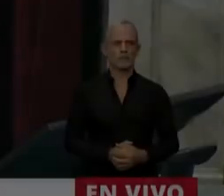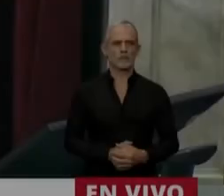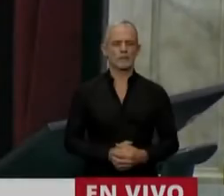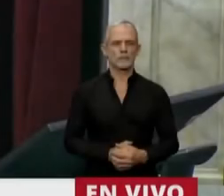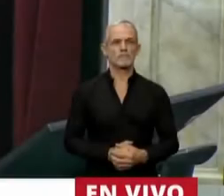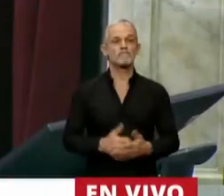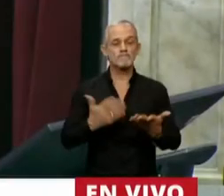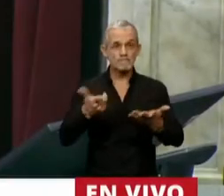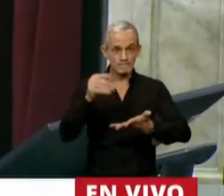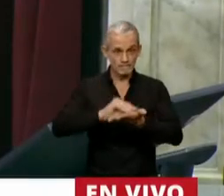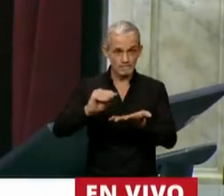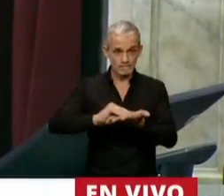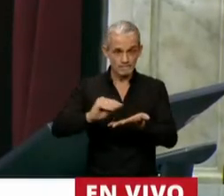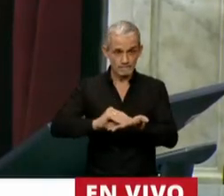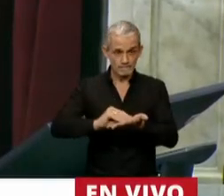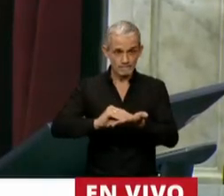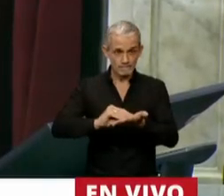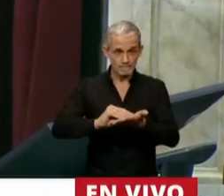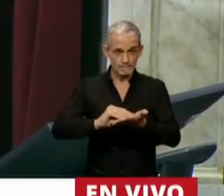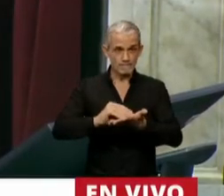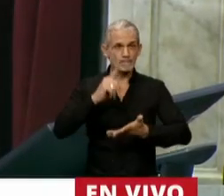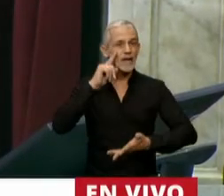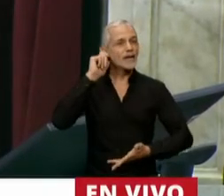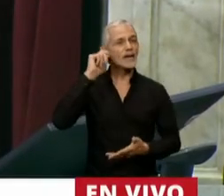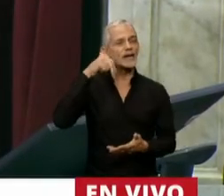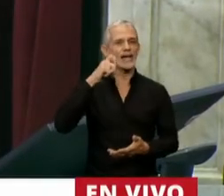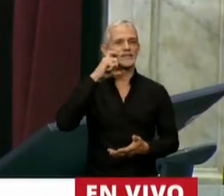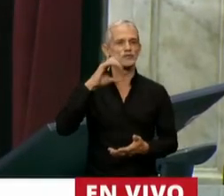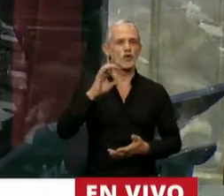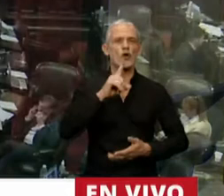Tiene la palabra el diputado Ignacio Torres.